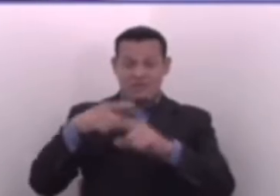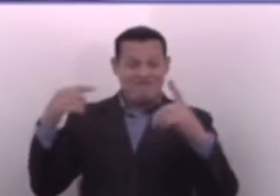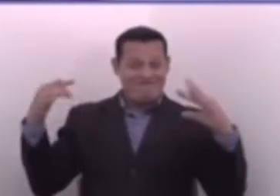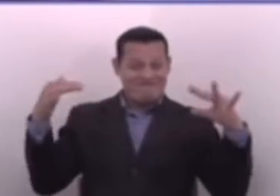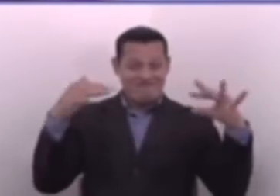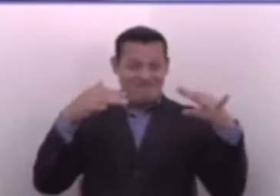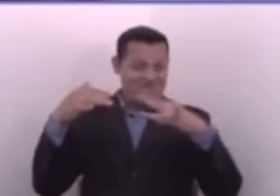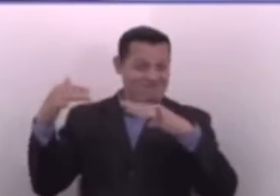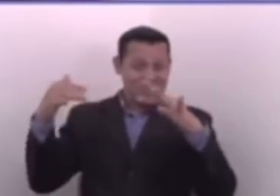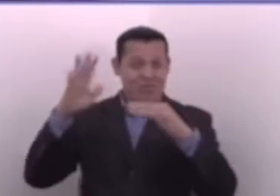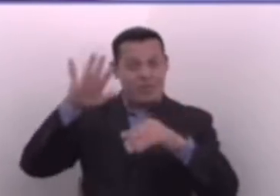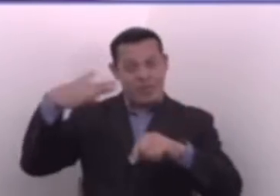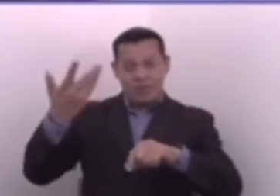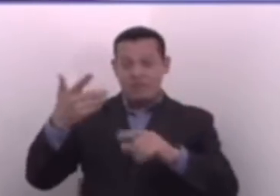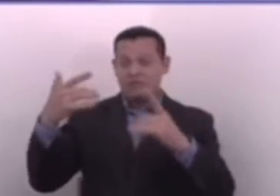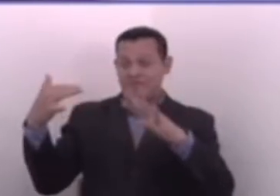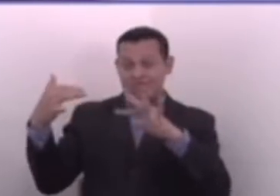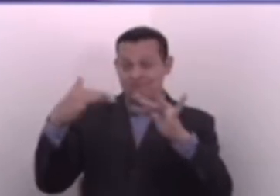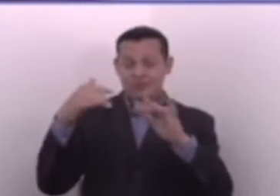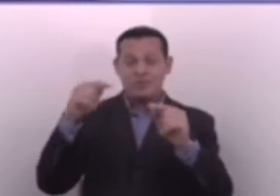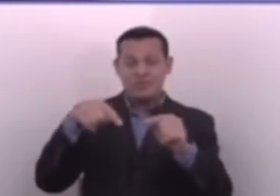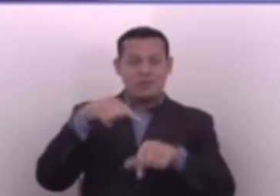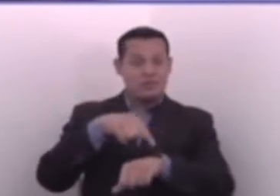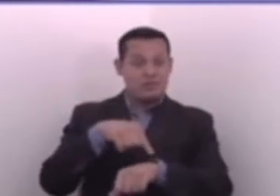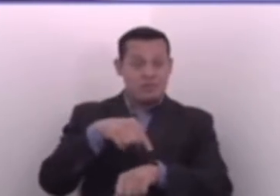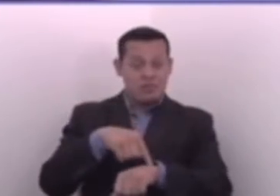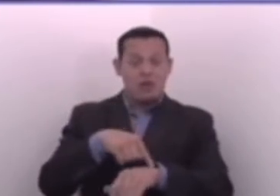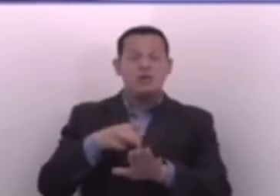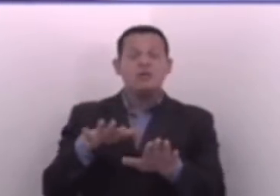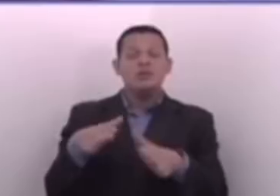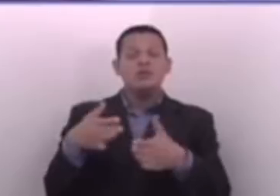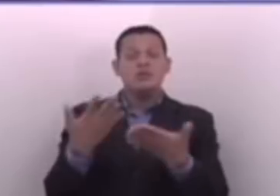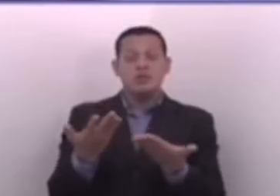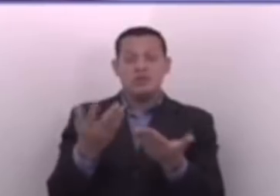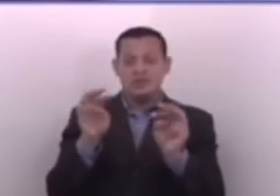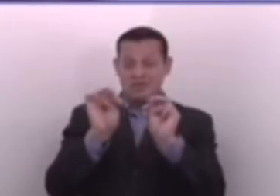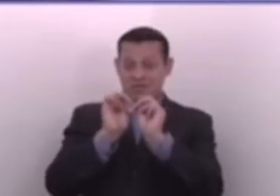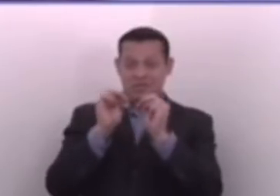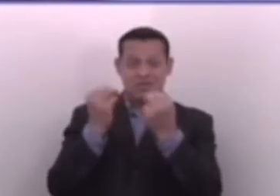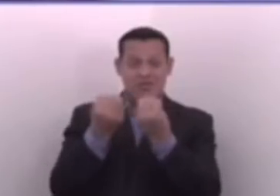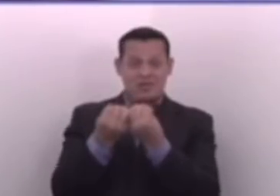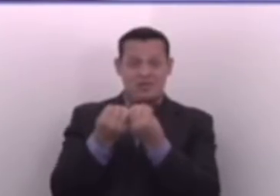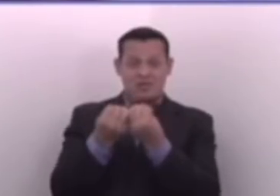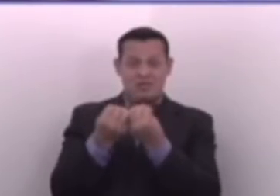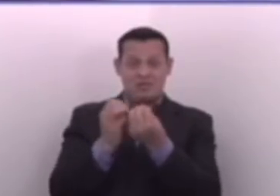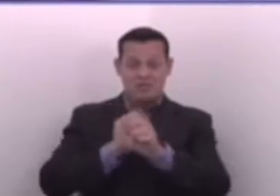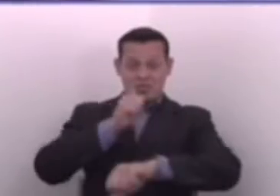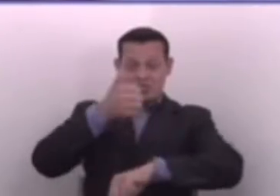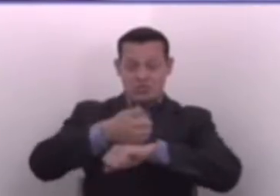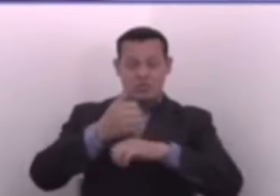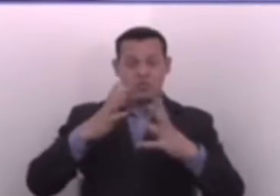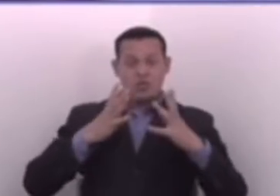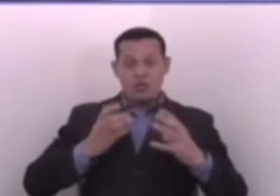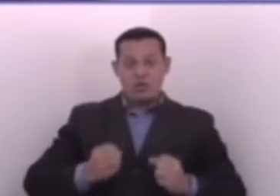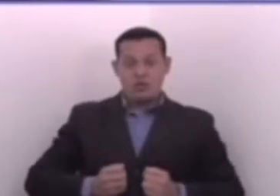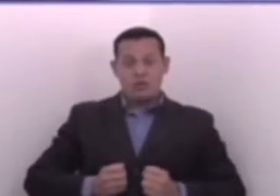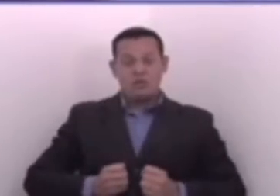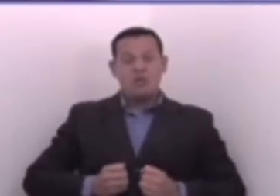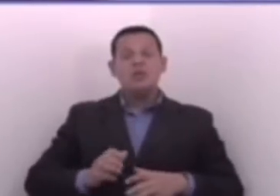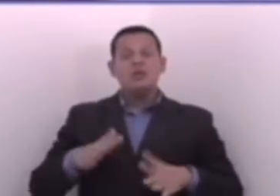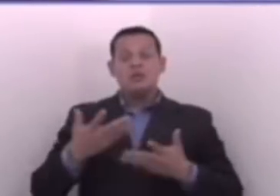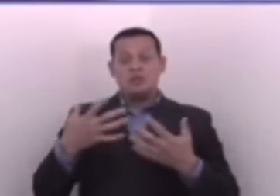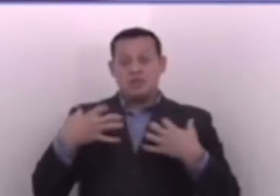guerra, posguerra y también en esa época donde los pandilleros gobernaban y que han